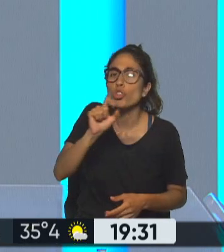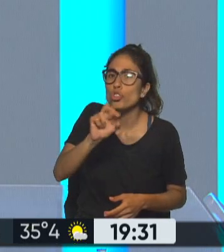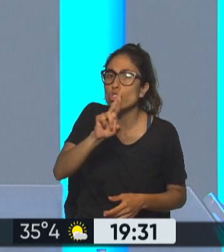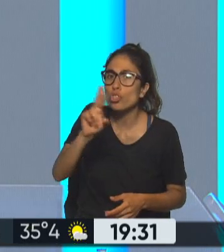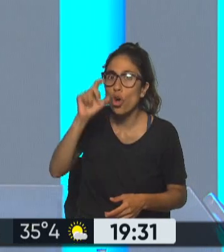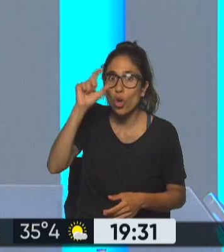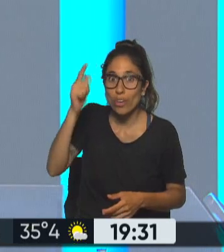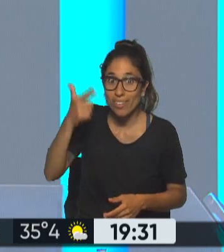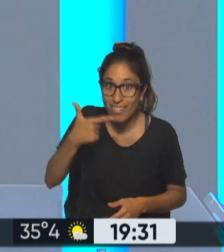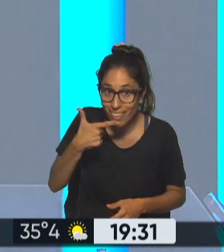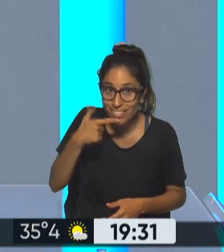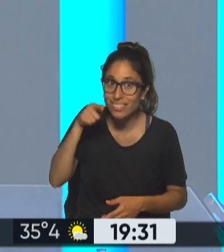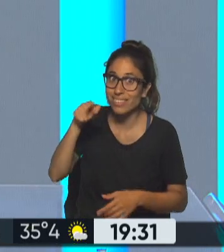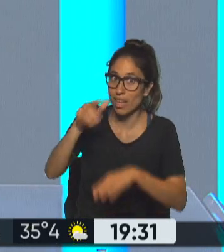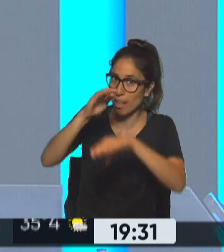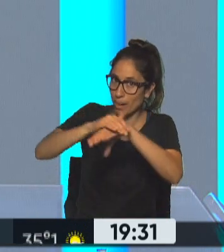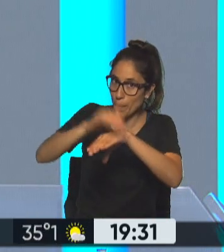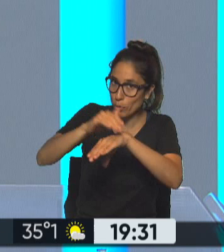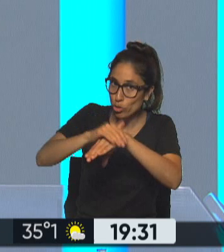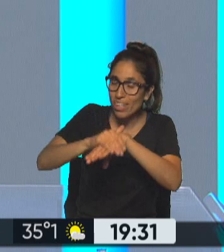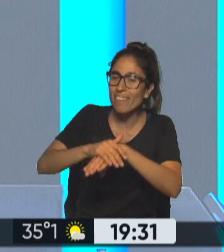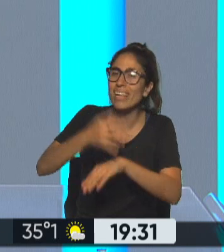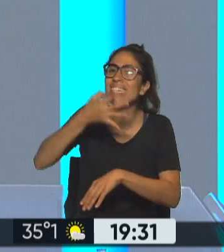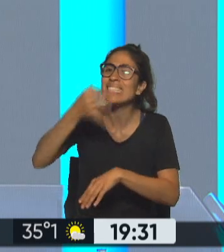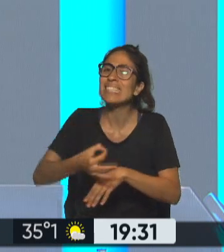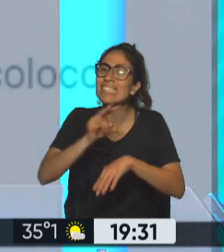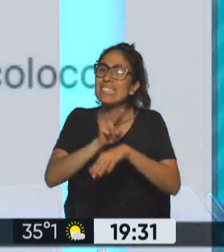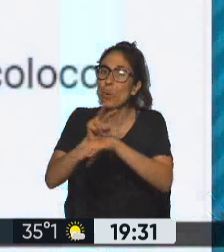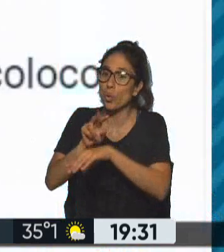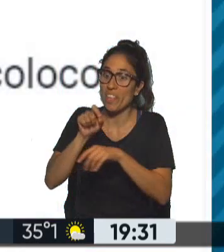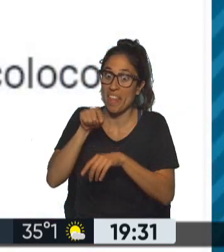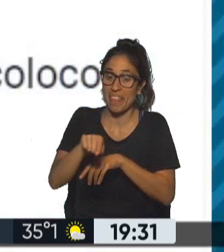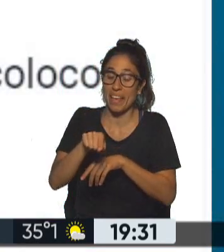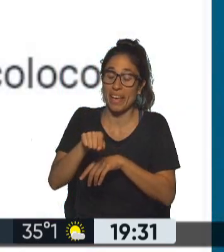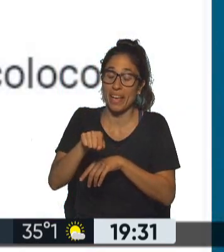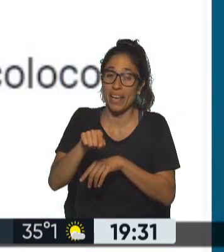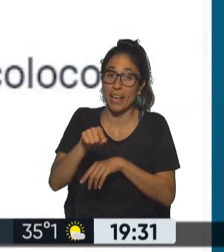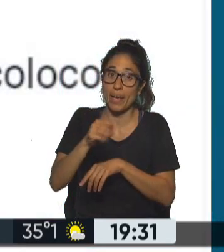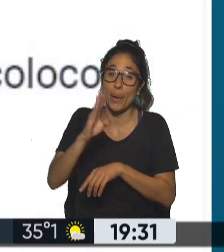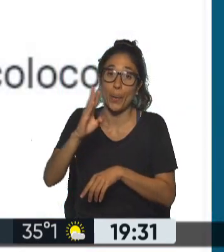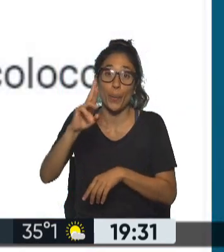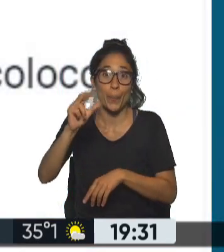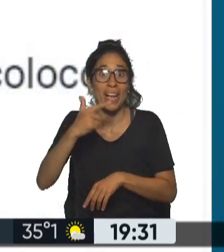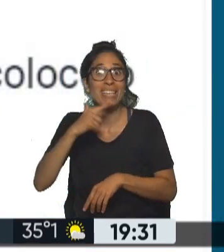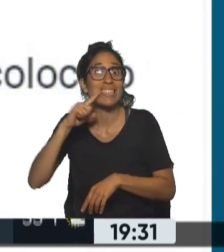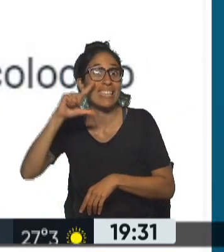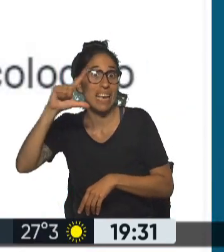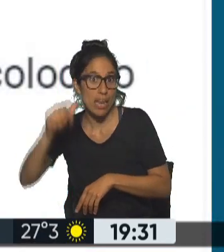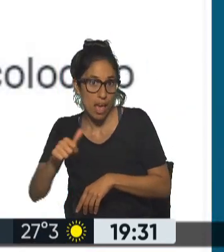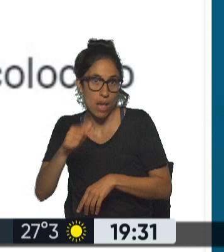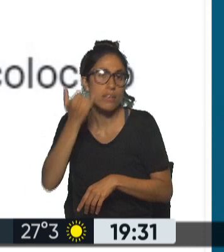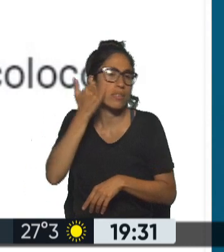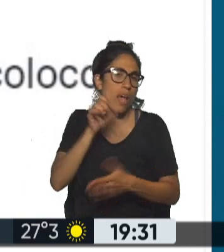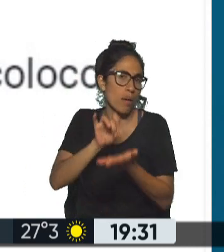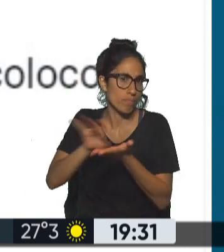Distrito Federal de Brasilia y estamos viendo el tuit que compartía decía que que bueno que hay cuenta